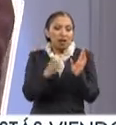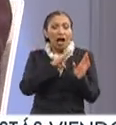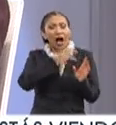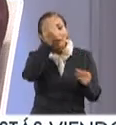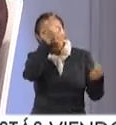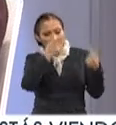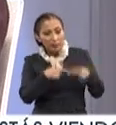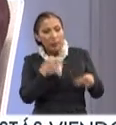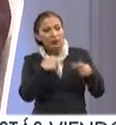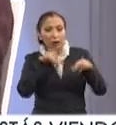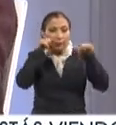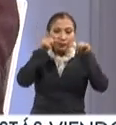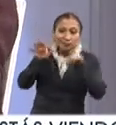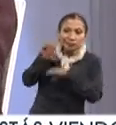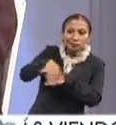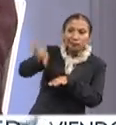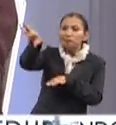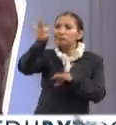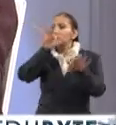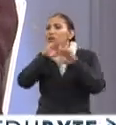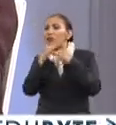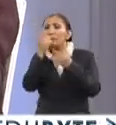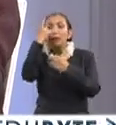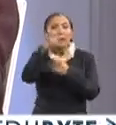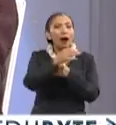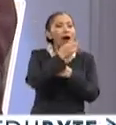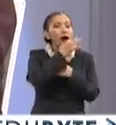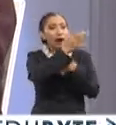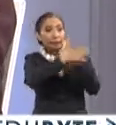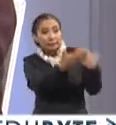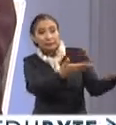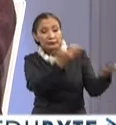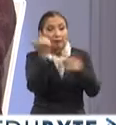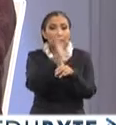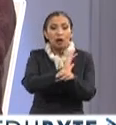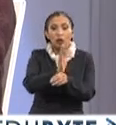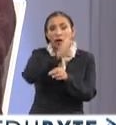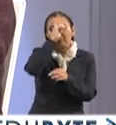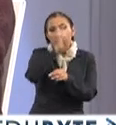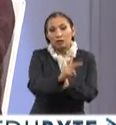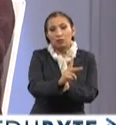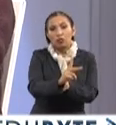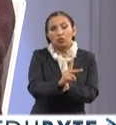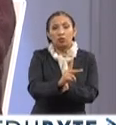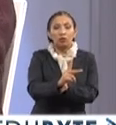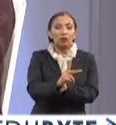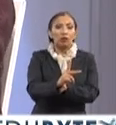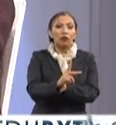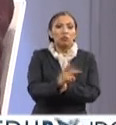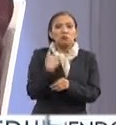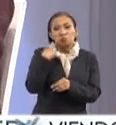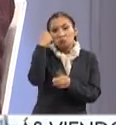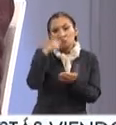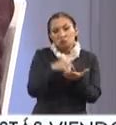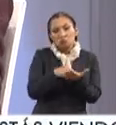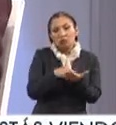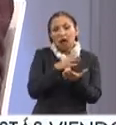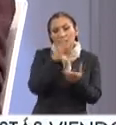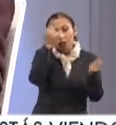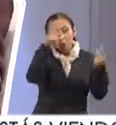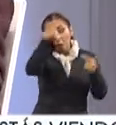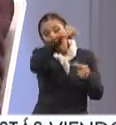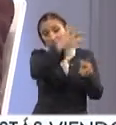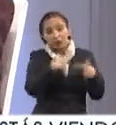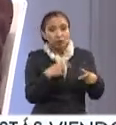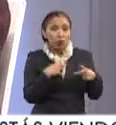sé que hay gente que está como dedicada a encontrar modelos que permitan acercar nuestras películas a la gente. Creo que involucra a varios